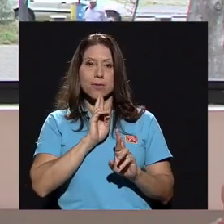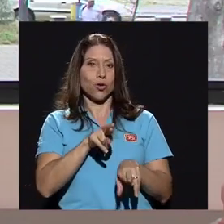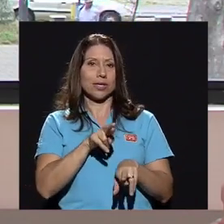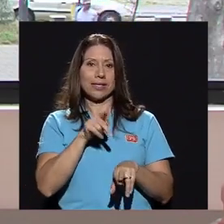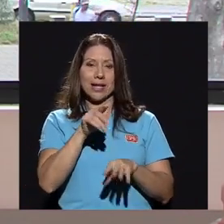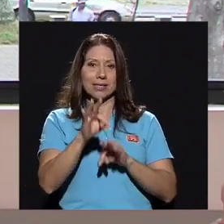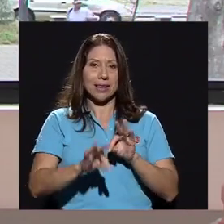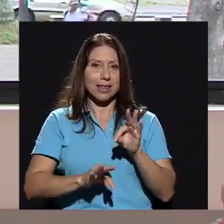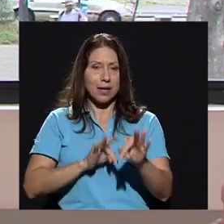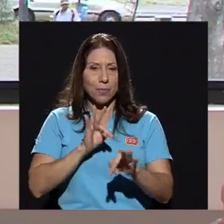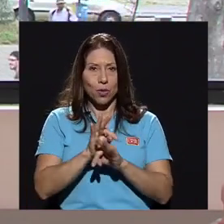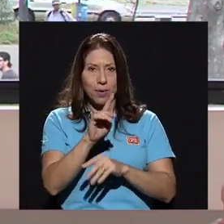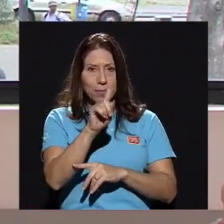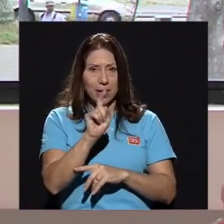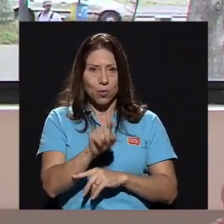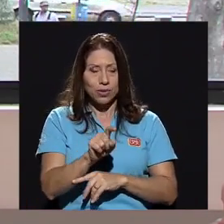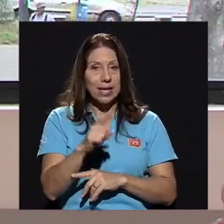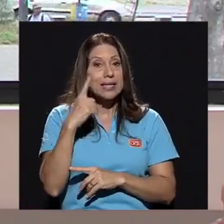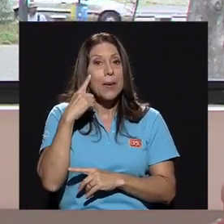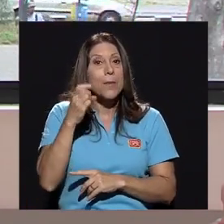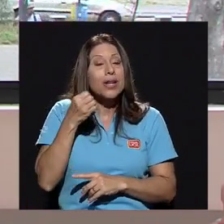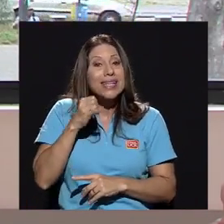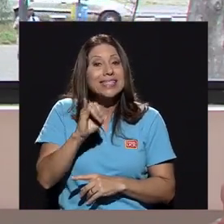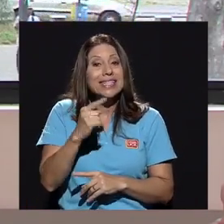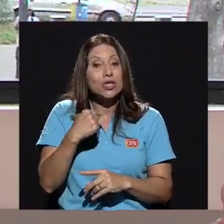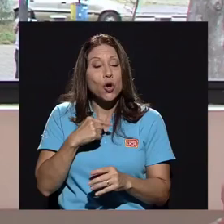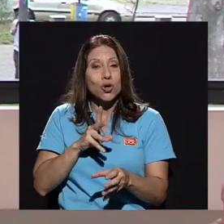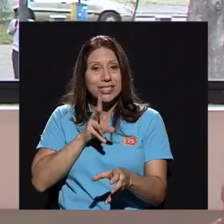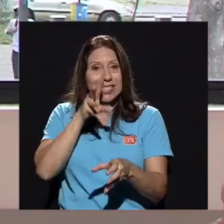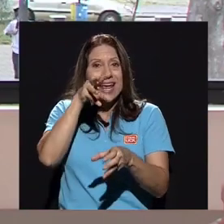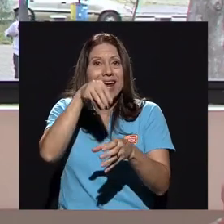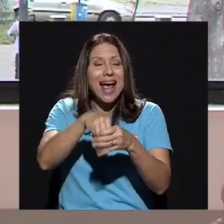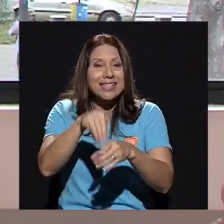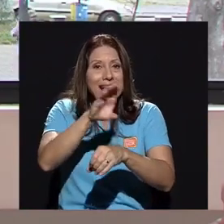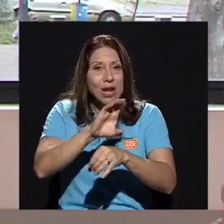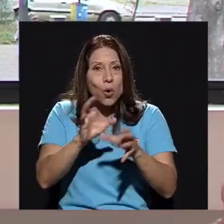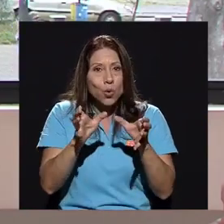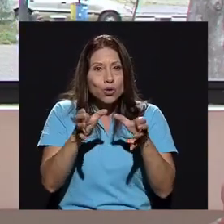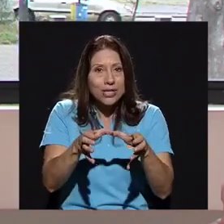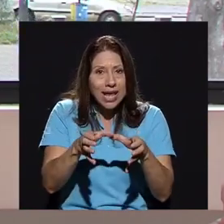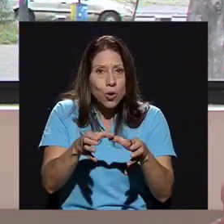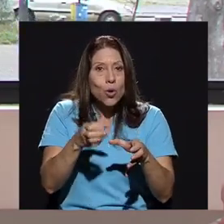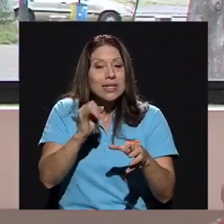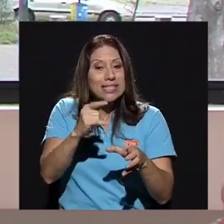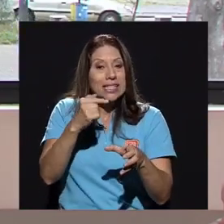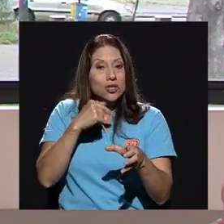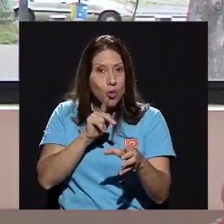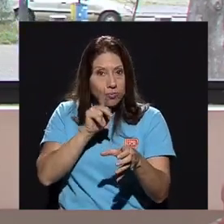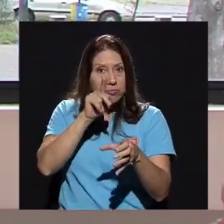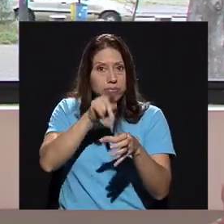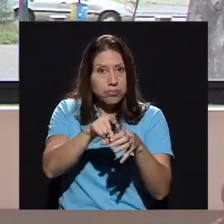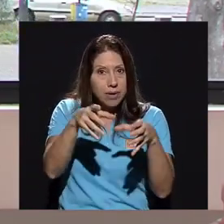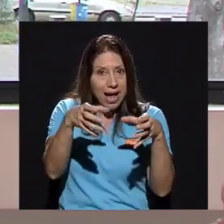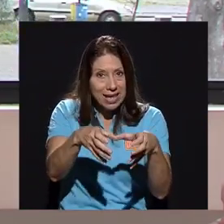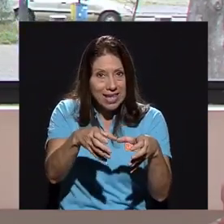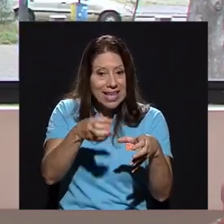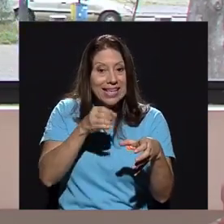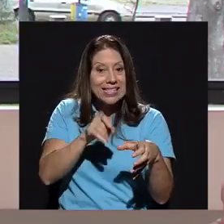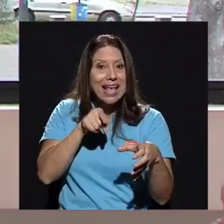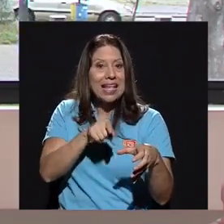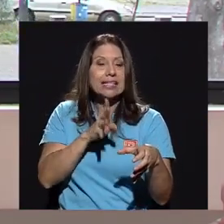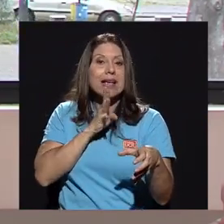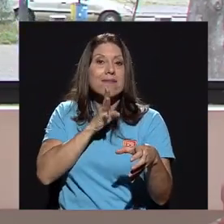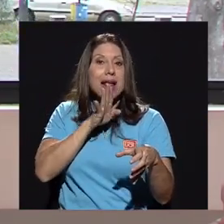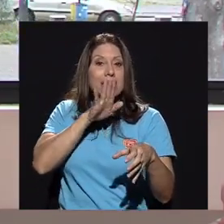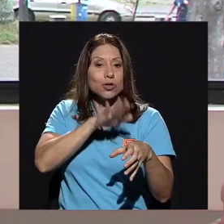tipo de preguntas, porque si llegase al Consejo y yo fuese parte del mismo y se tocara